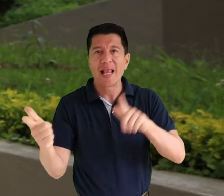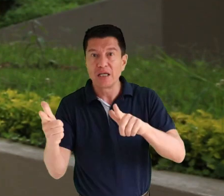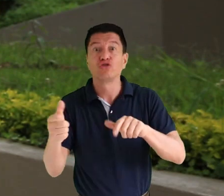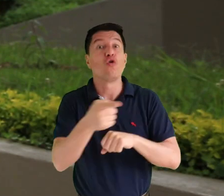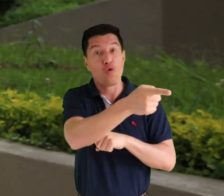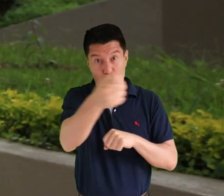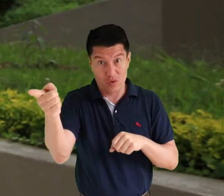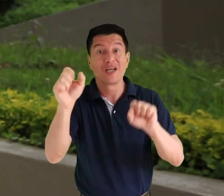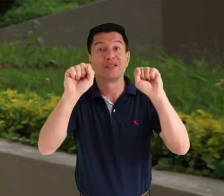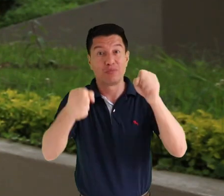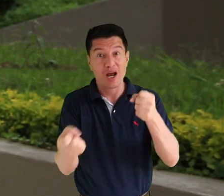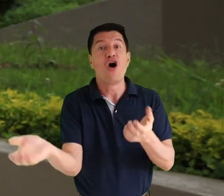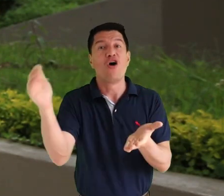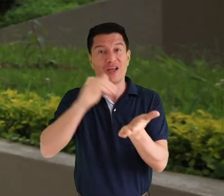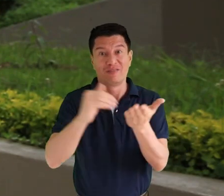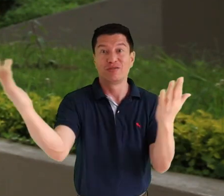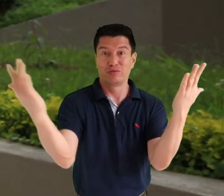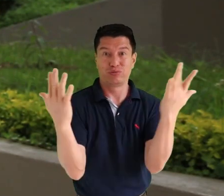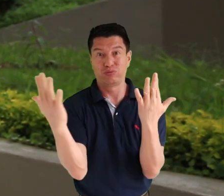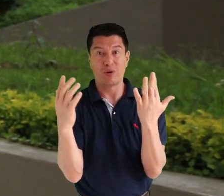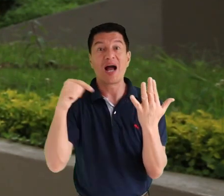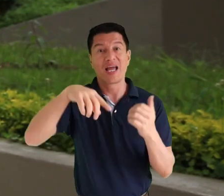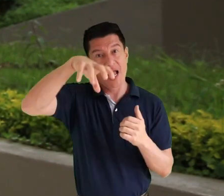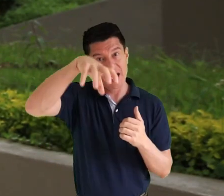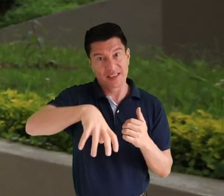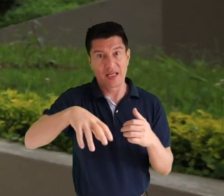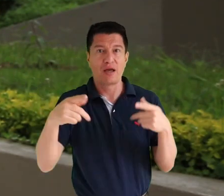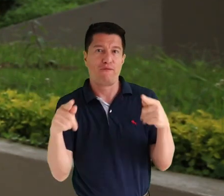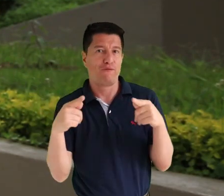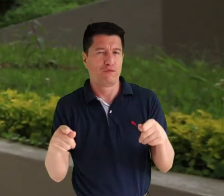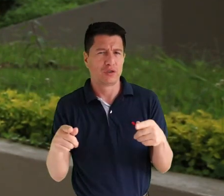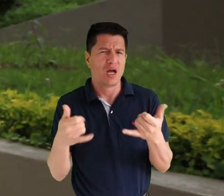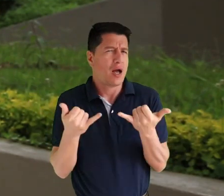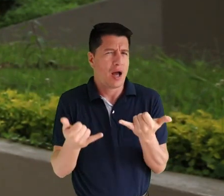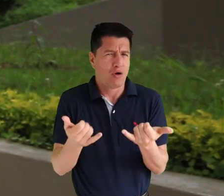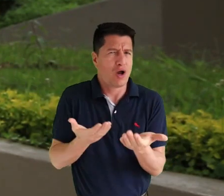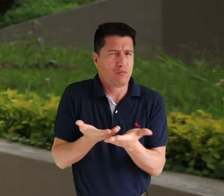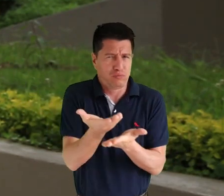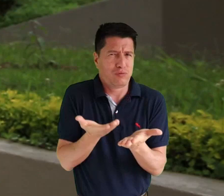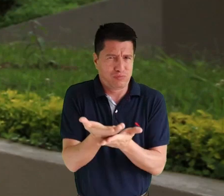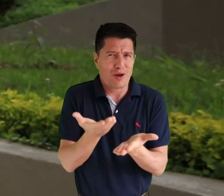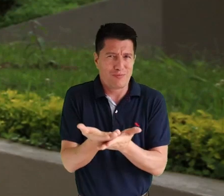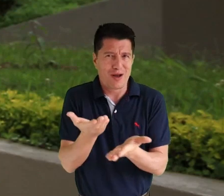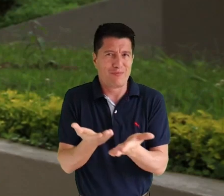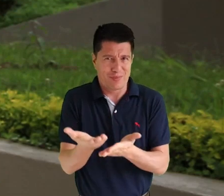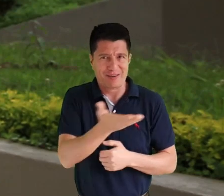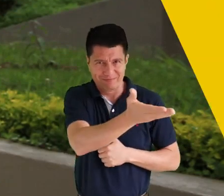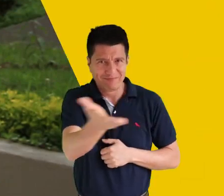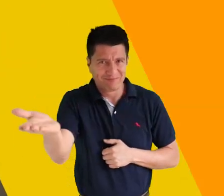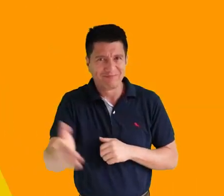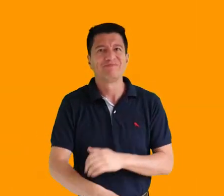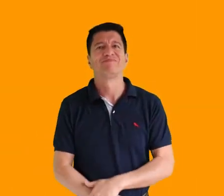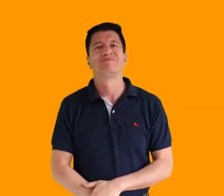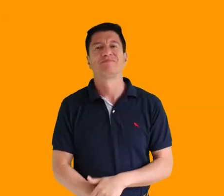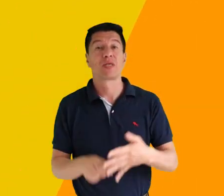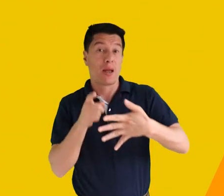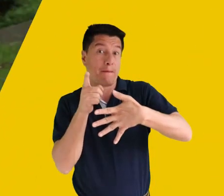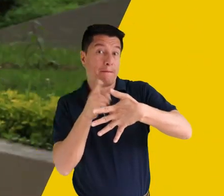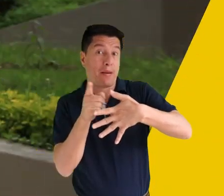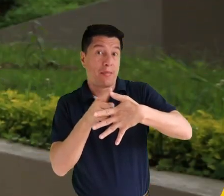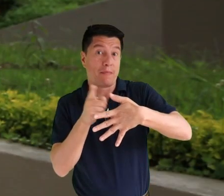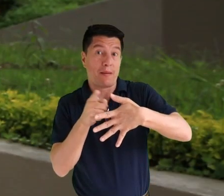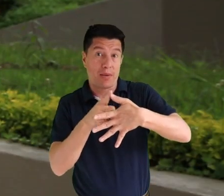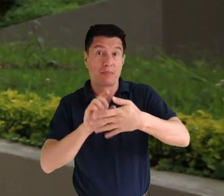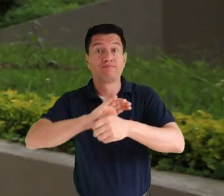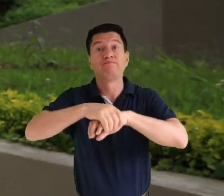nuevamente aquí en esta sede Fusagasugá. Para esto tenemos unos tips especiales para cada uno de ustedes. Tip